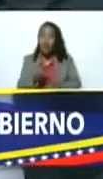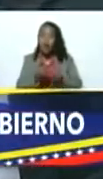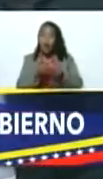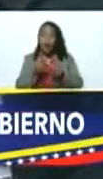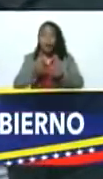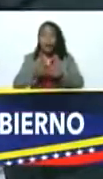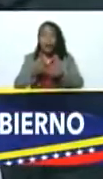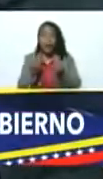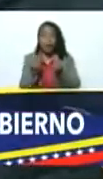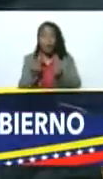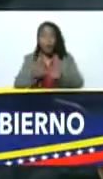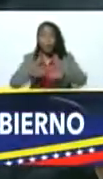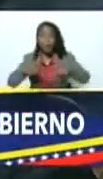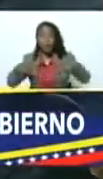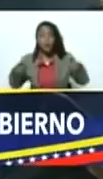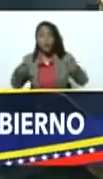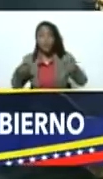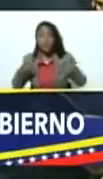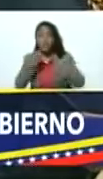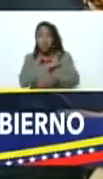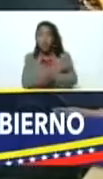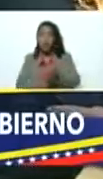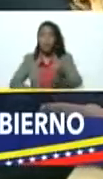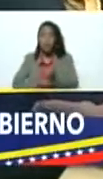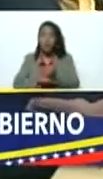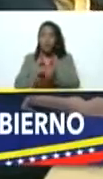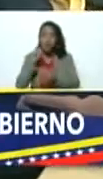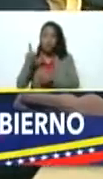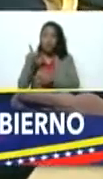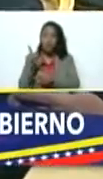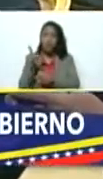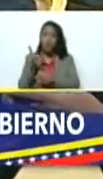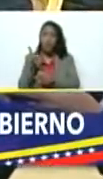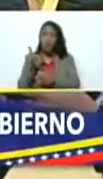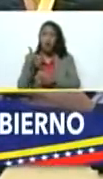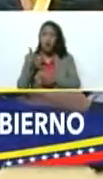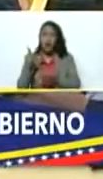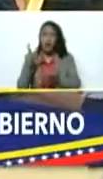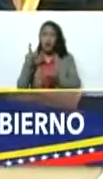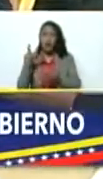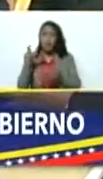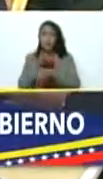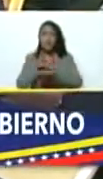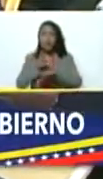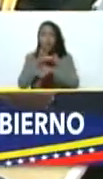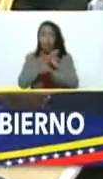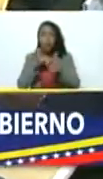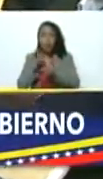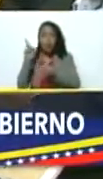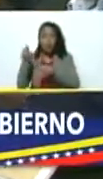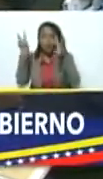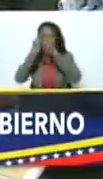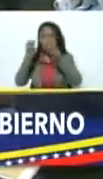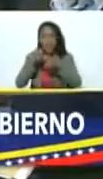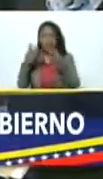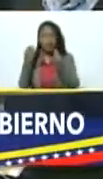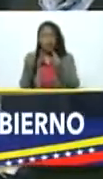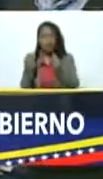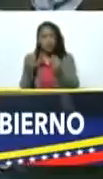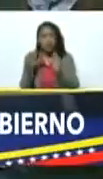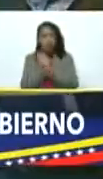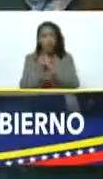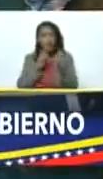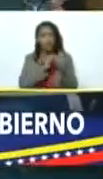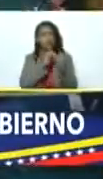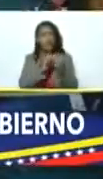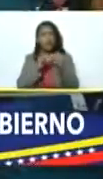fortalezca Ernesto Villegas tú que investigas tanto tú que hace entrevistas